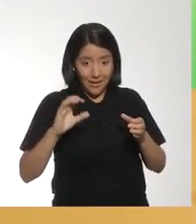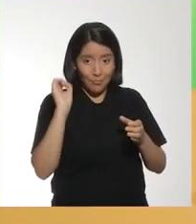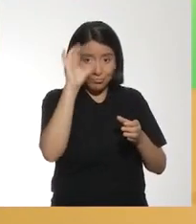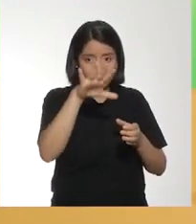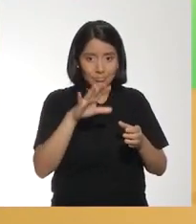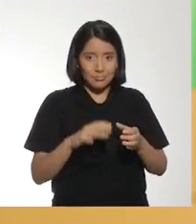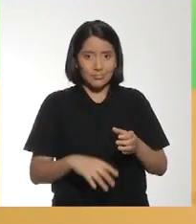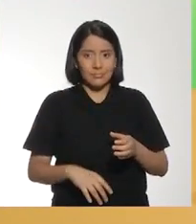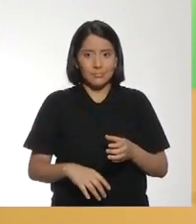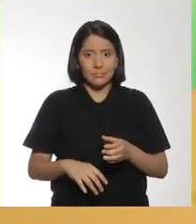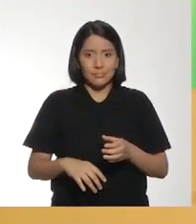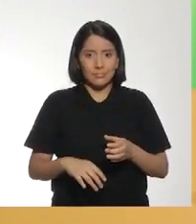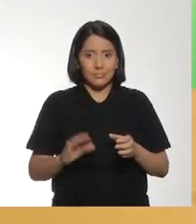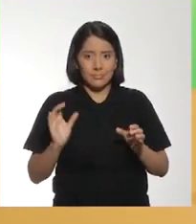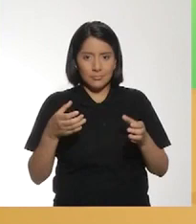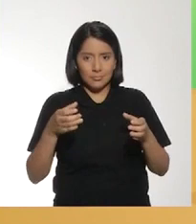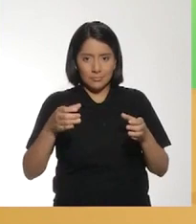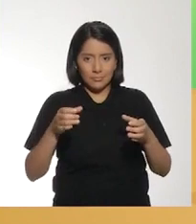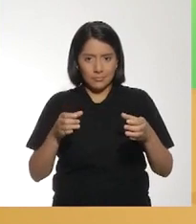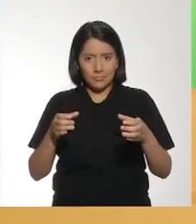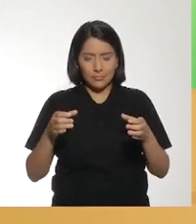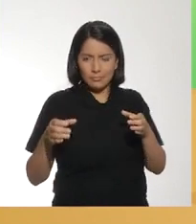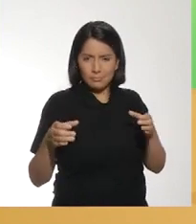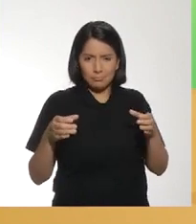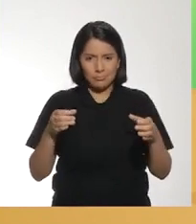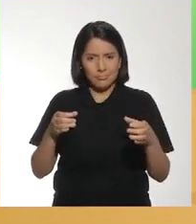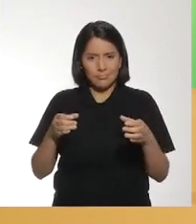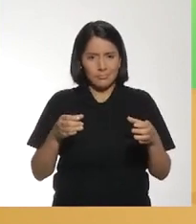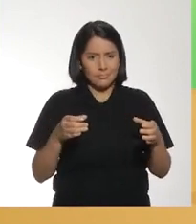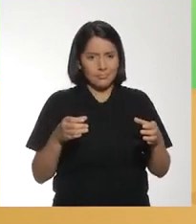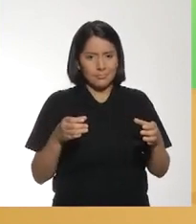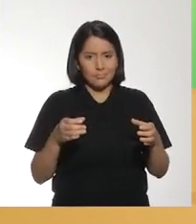¿Quién estás? Danza. Ah, perdón. Ya.